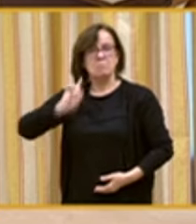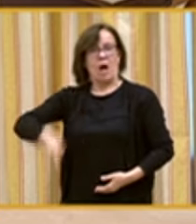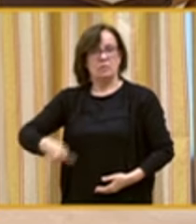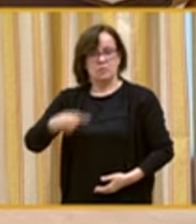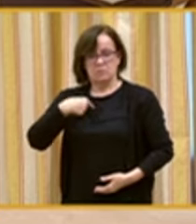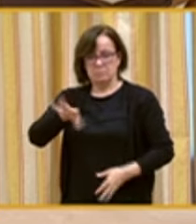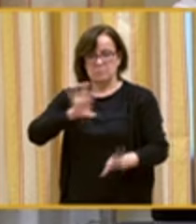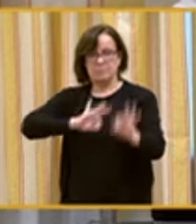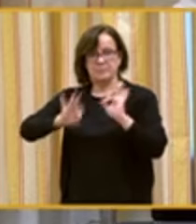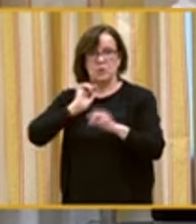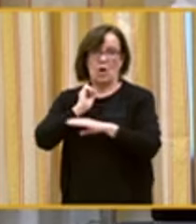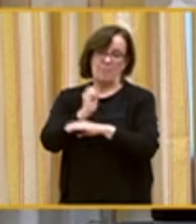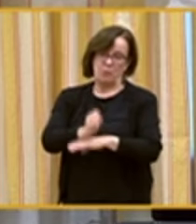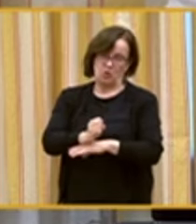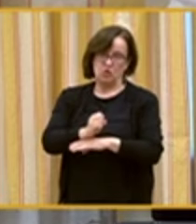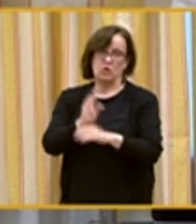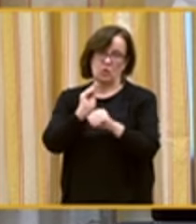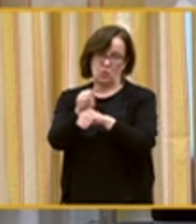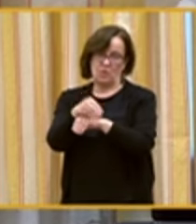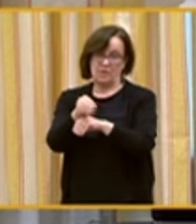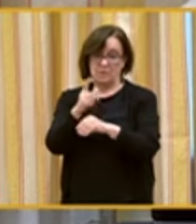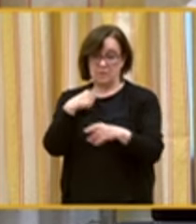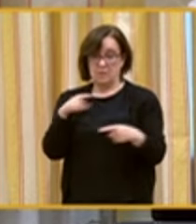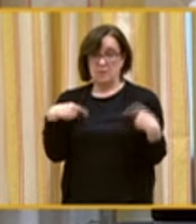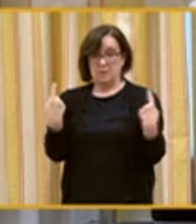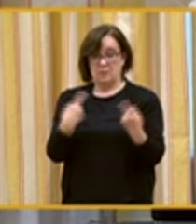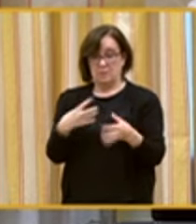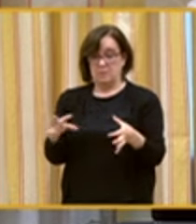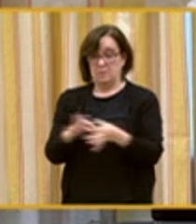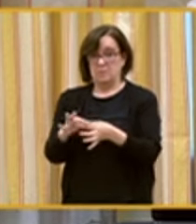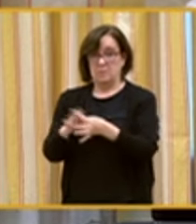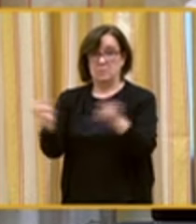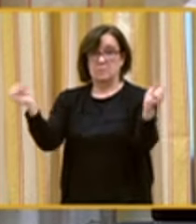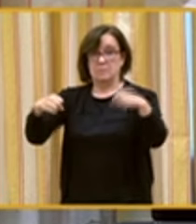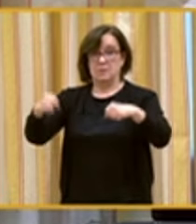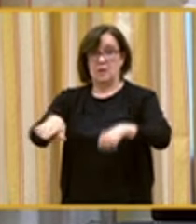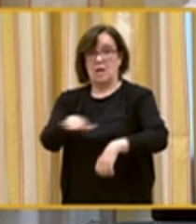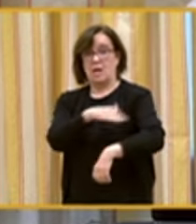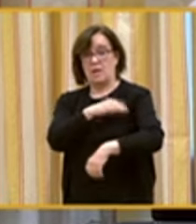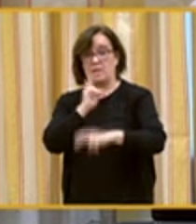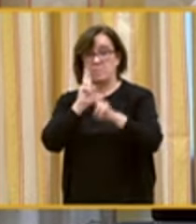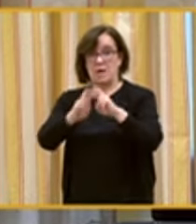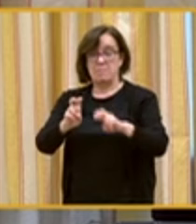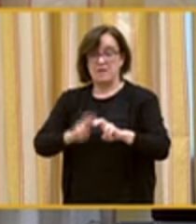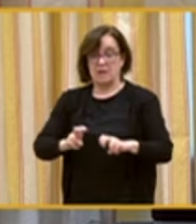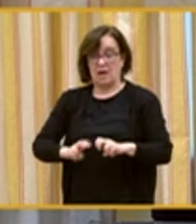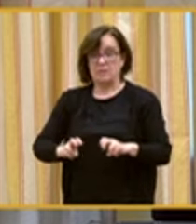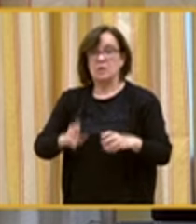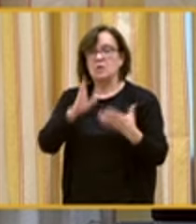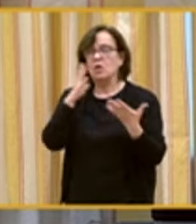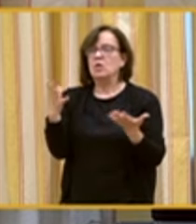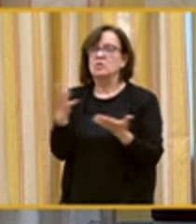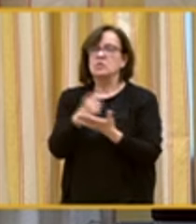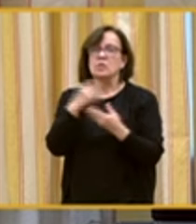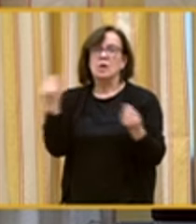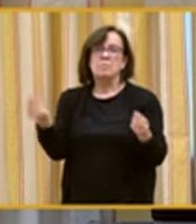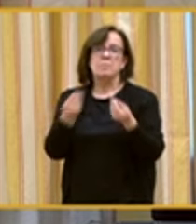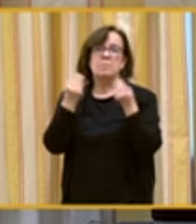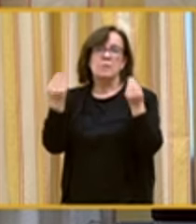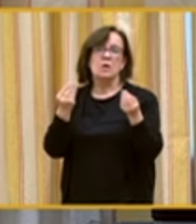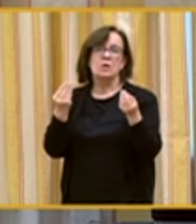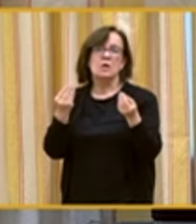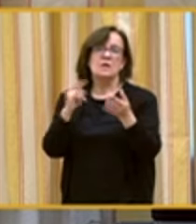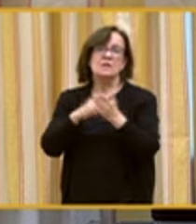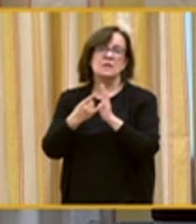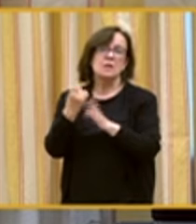con apoyos y cuidados. A través de nuestras alianzas con el mundo académico y la investigación, entre todos hemos mejorado los sistemas